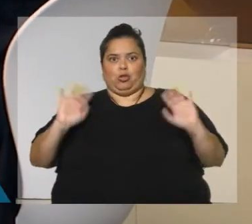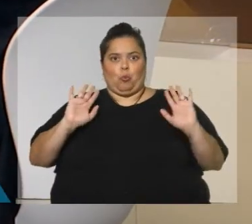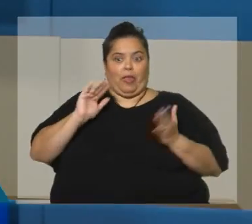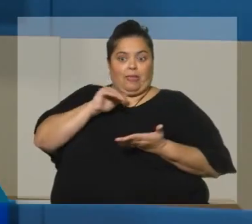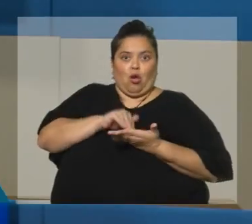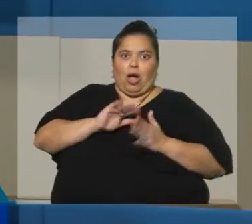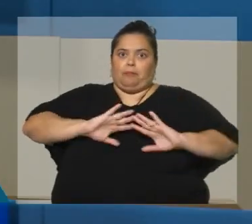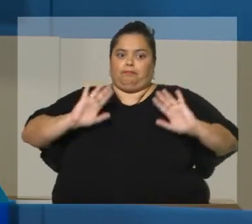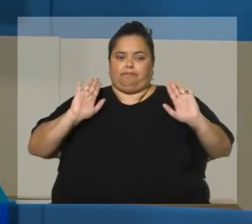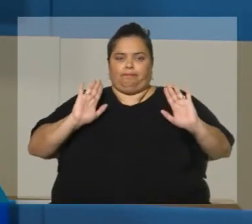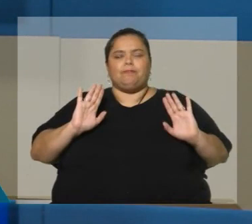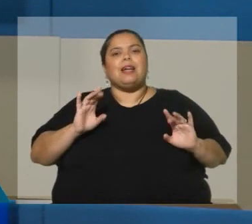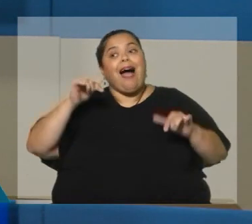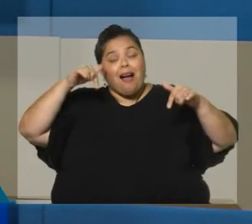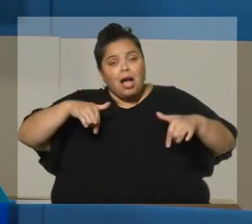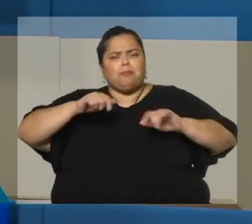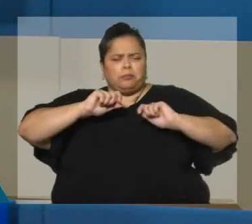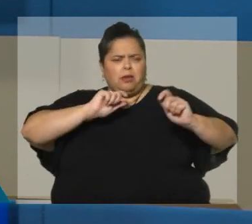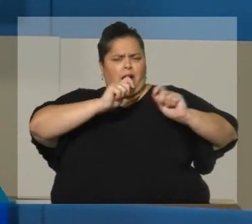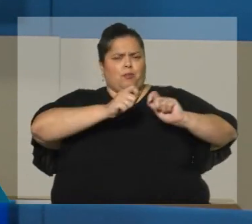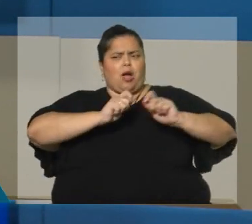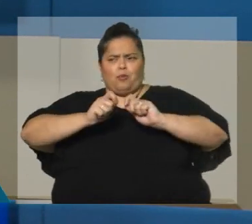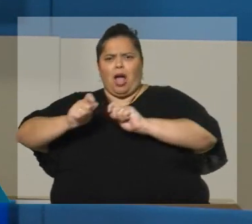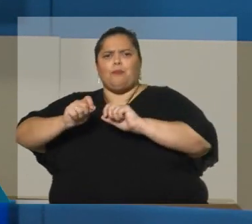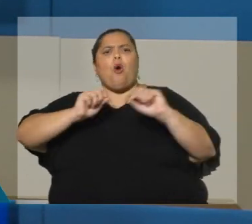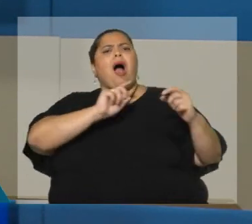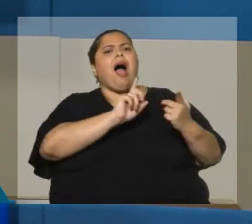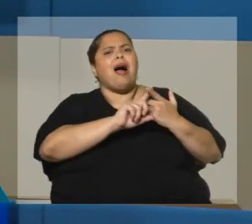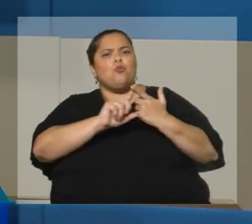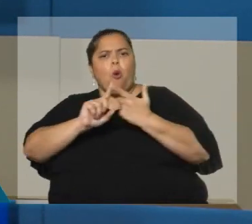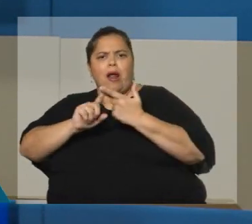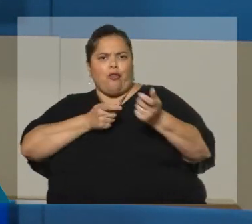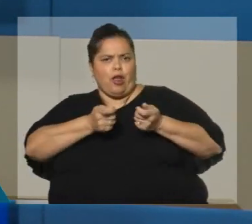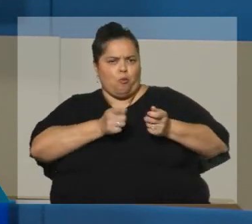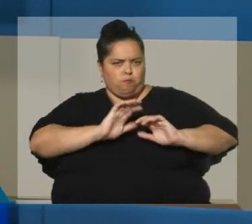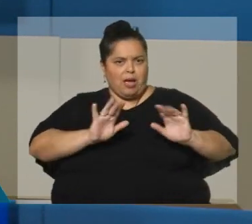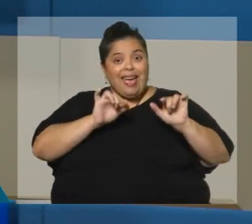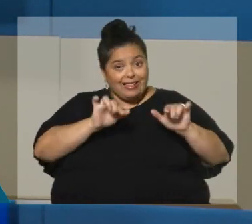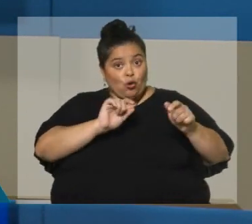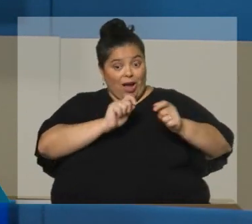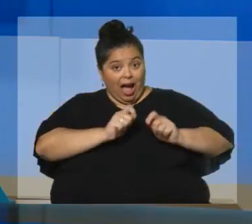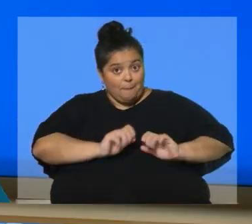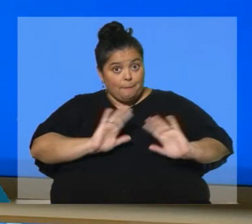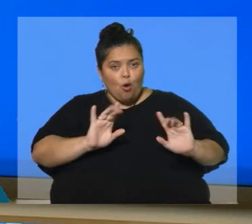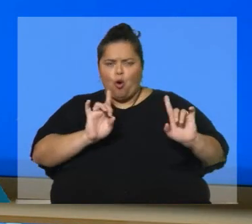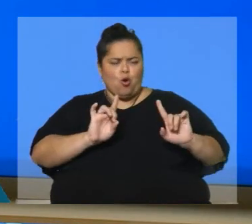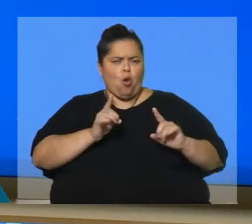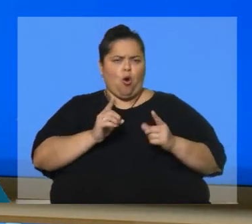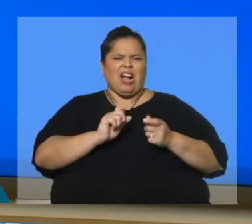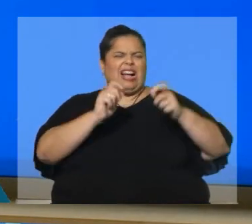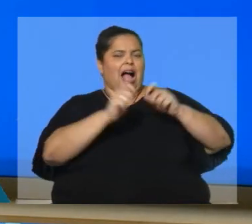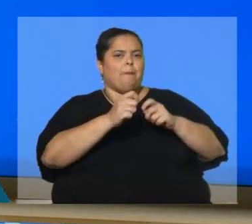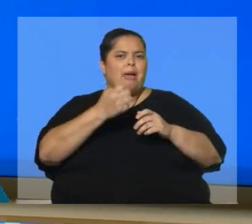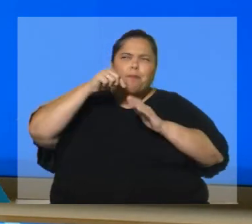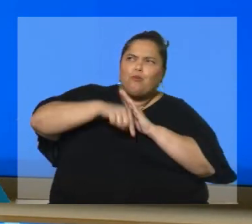se introdujeron cambios y esos cambios no afectaron los atributos que la ley tiene que tener. ¿Y qué costo van a tener